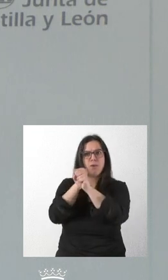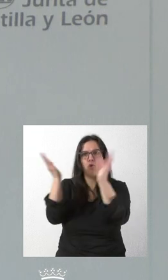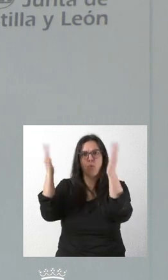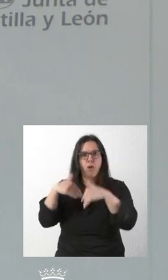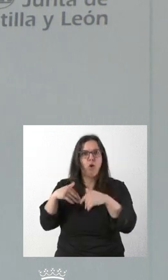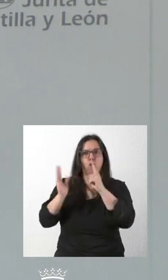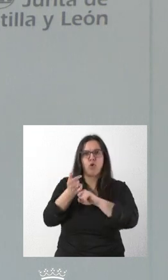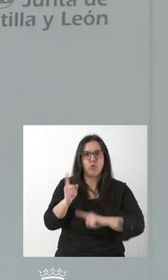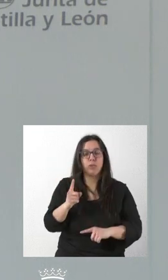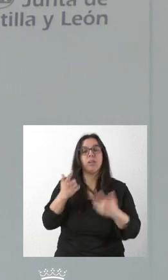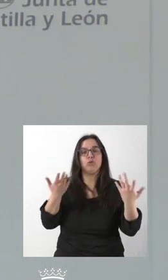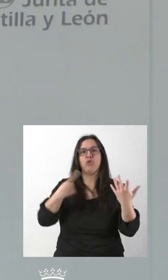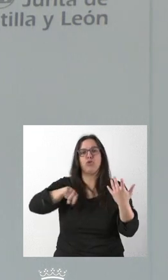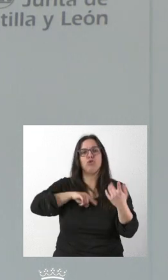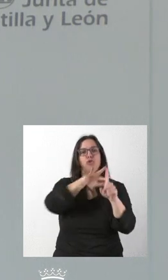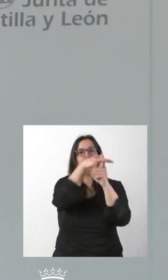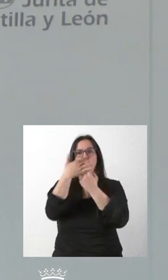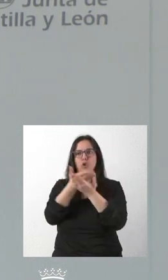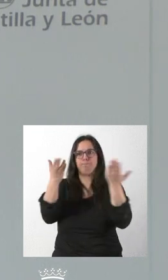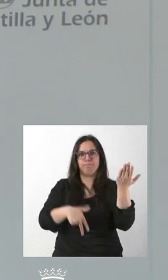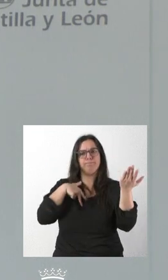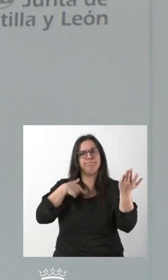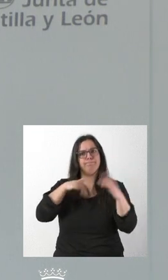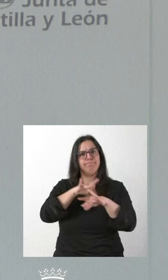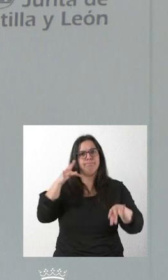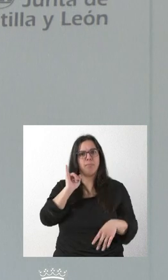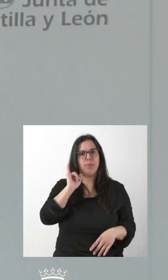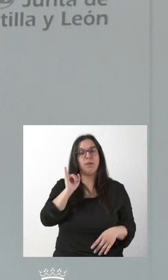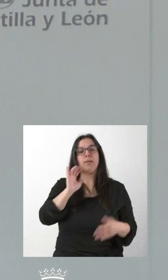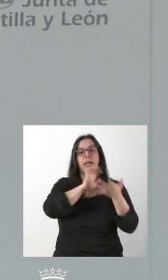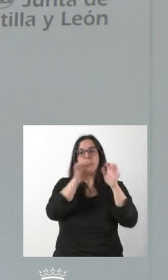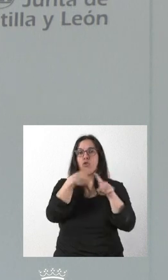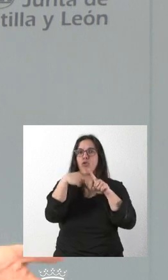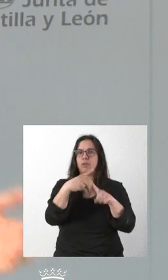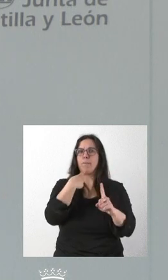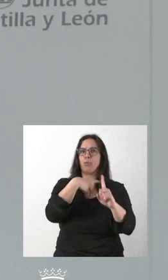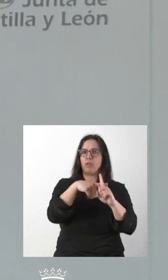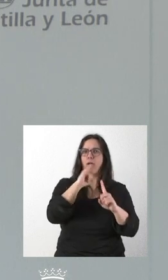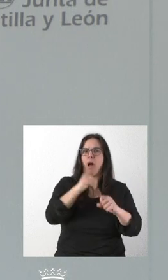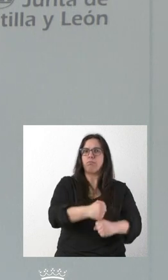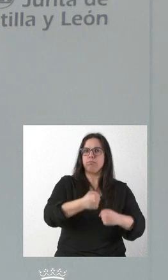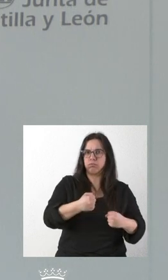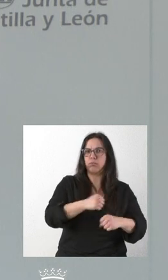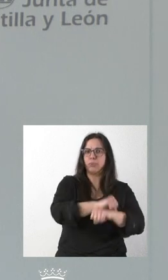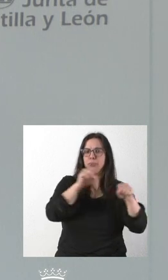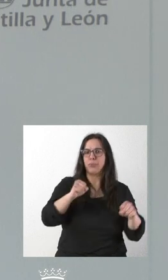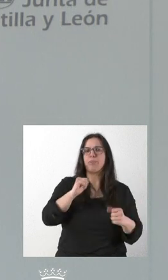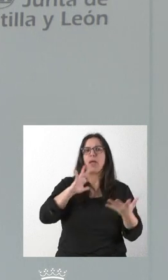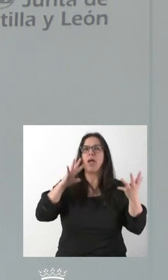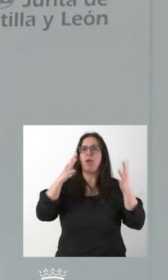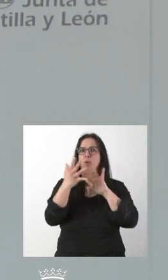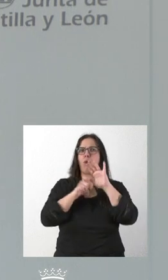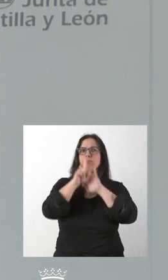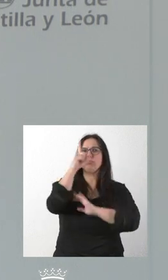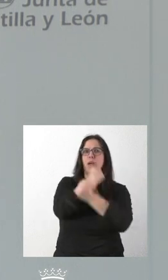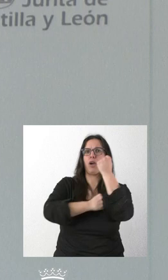somos sensibles ante esta situación que la que están atravesando. Castilla y León tienen algunas fortalezas, tiene una evolución económica en algunos datos que claramente son